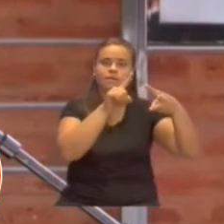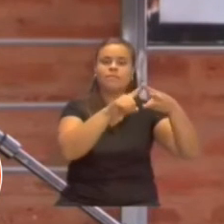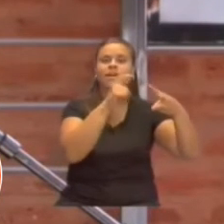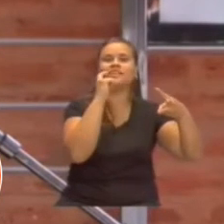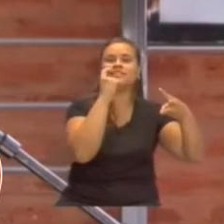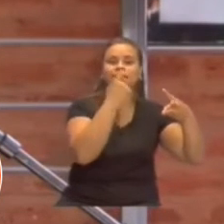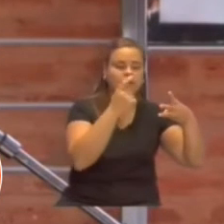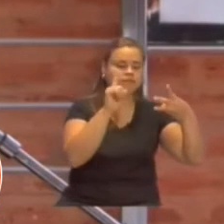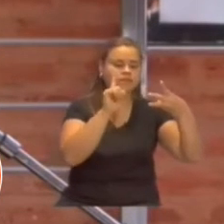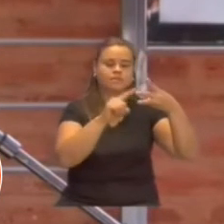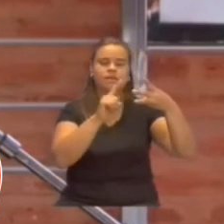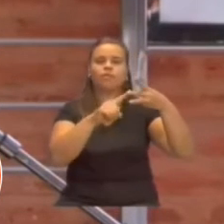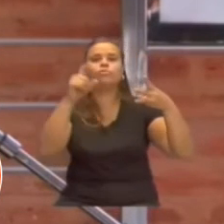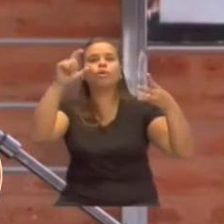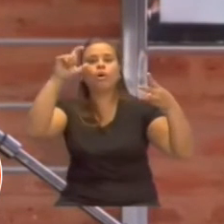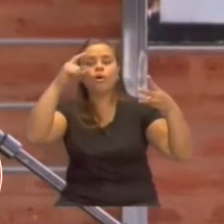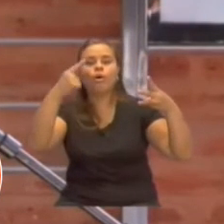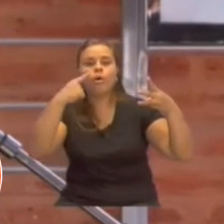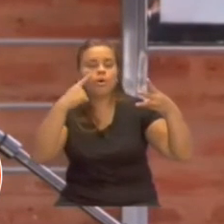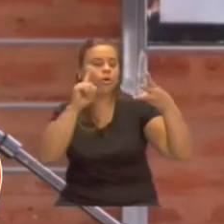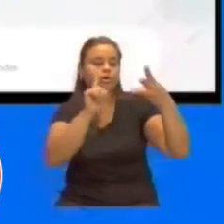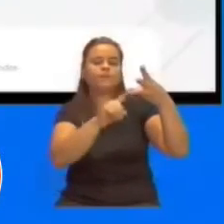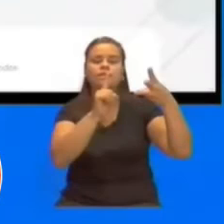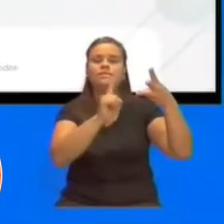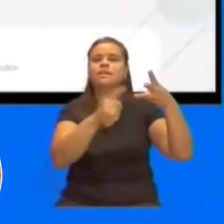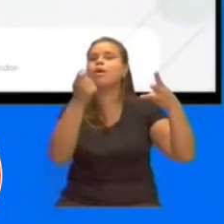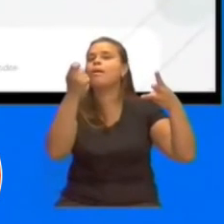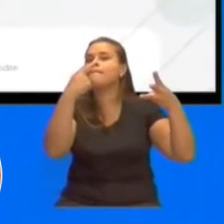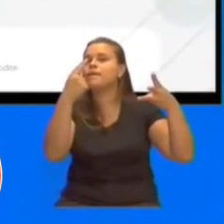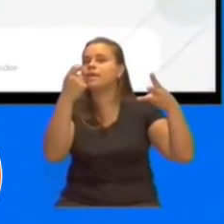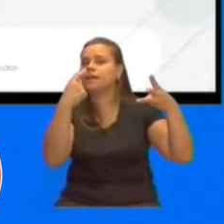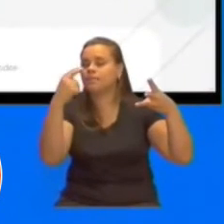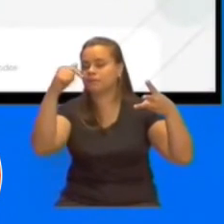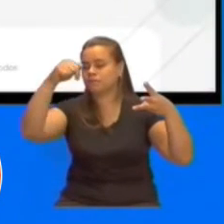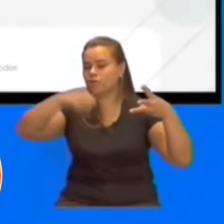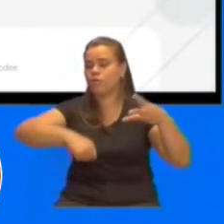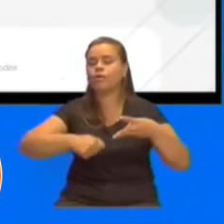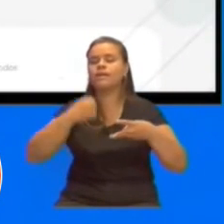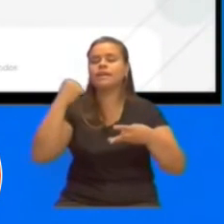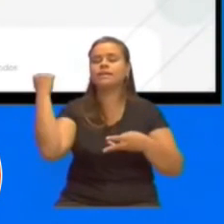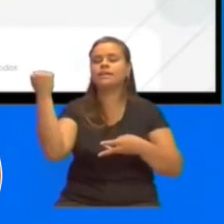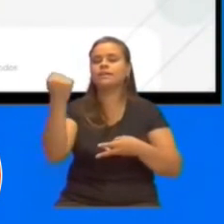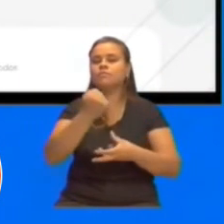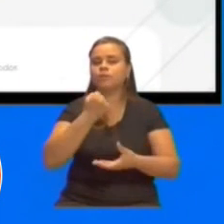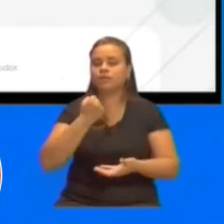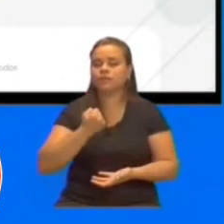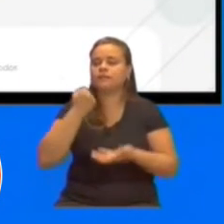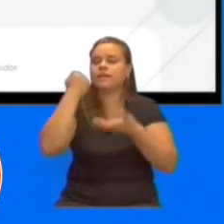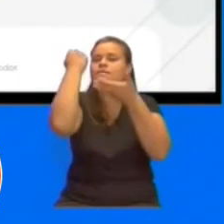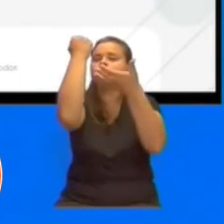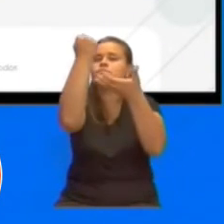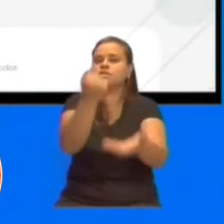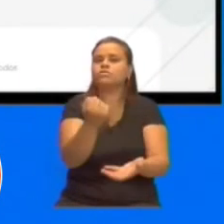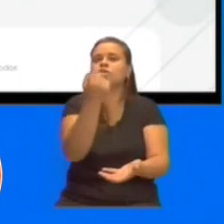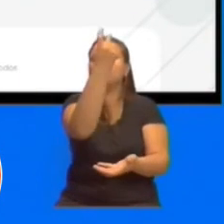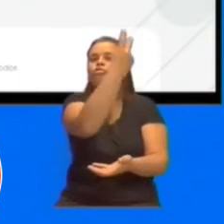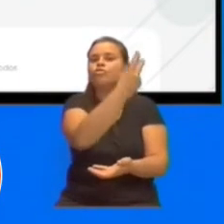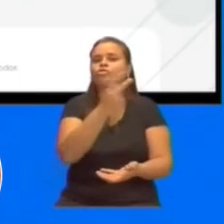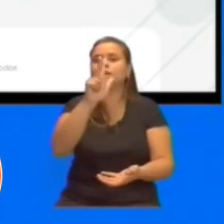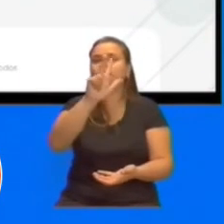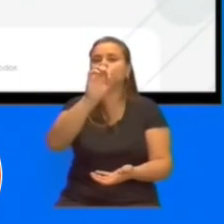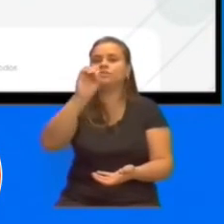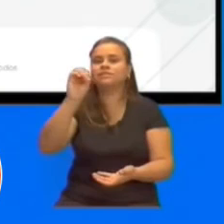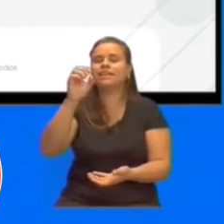un esquema de operativos sanitarios que nos va a implicar una inversión cercana a los 130 millones de pesos. y en ese